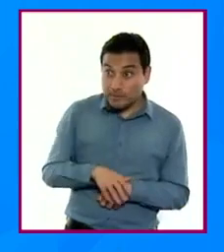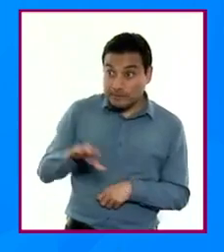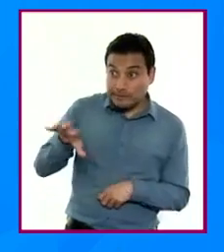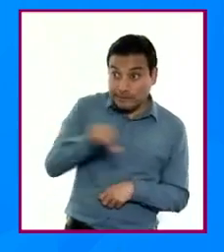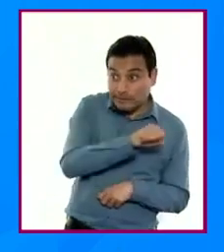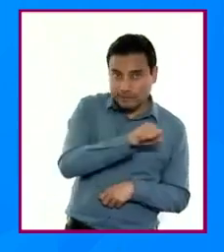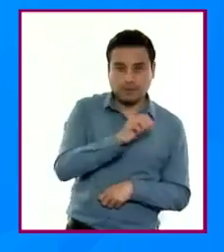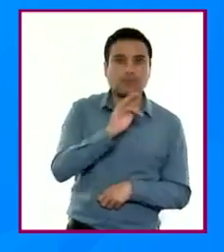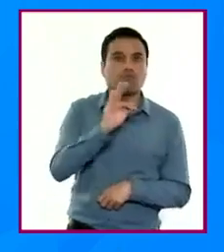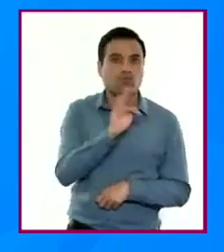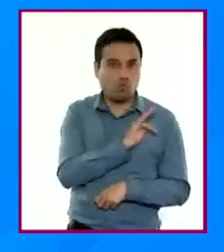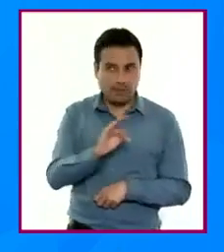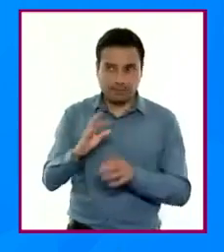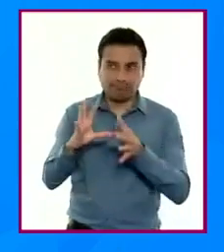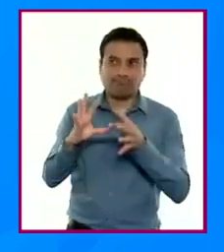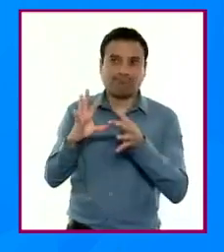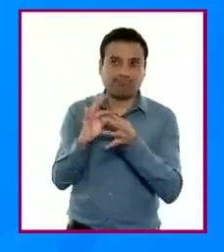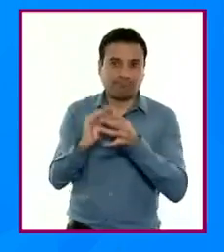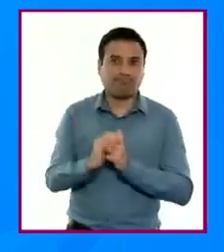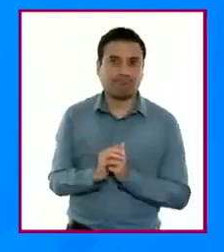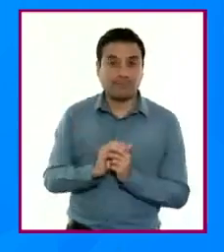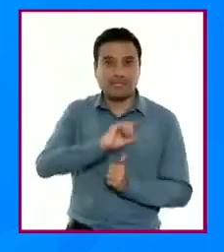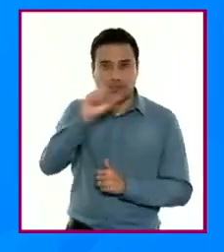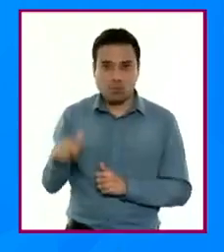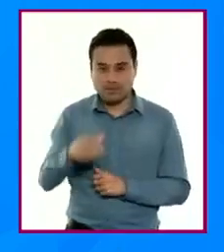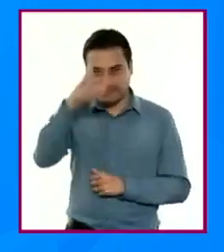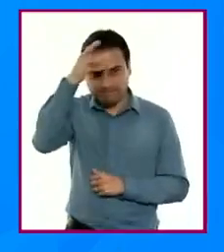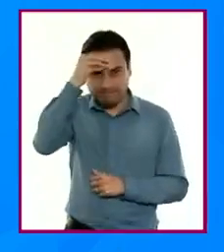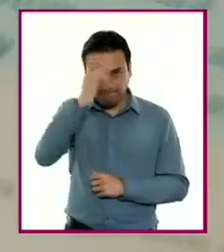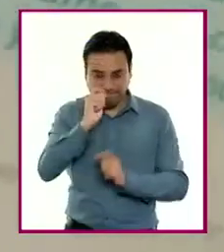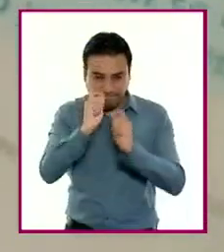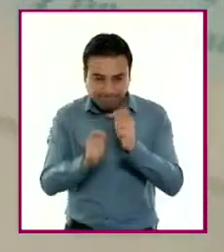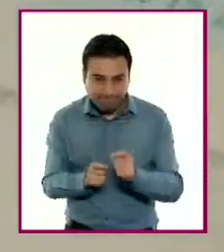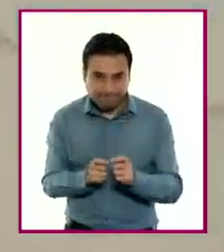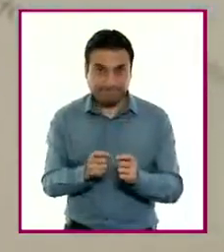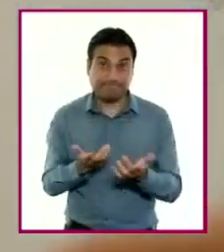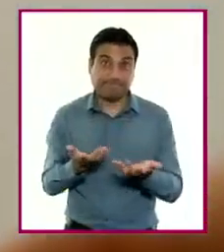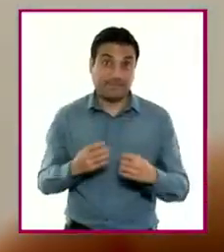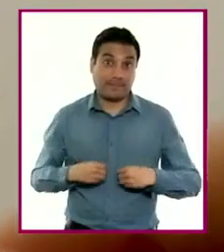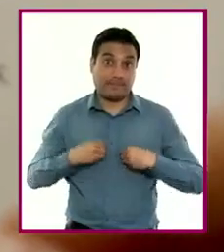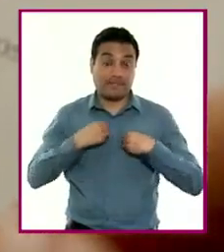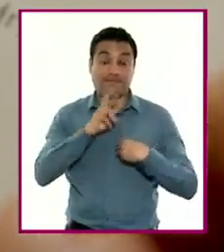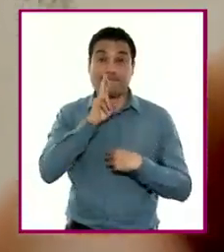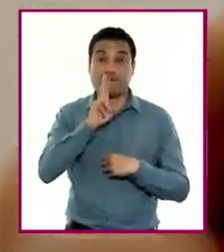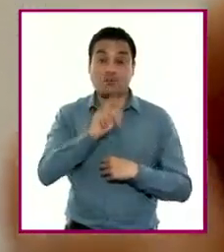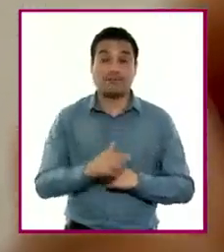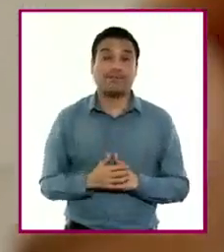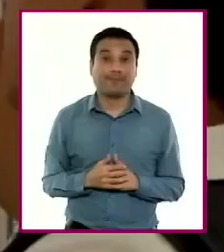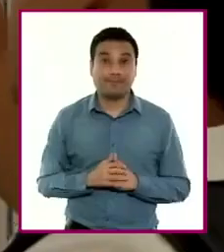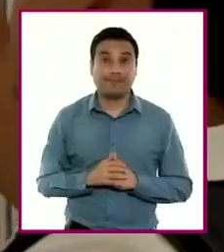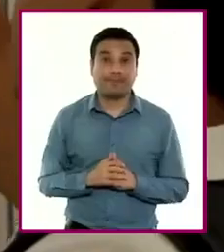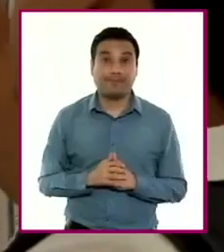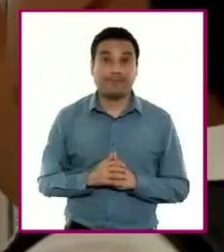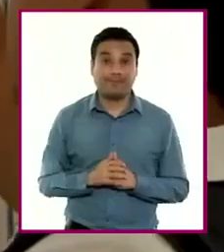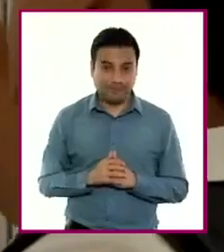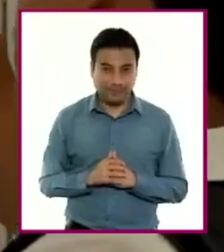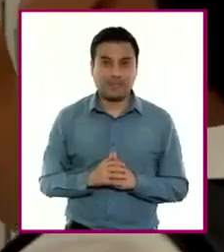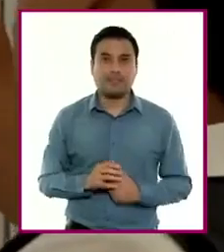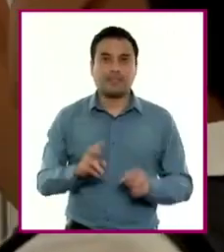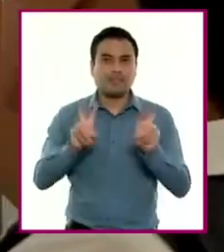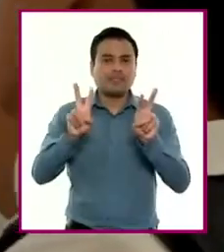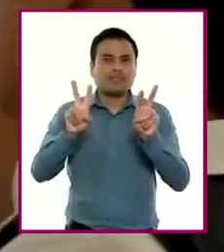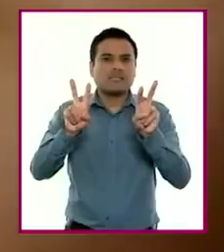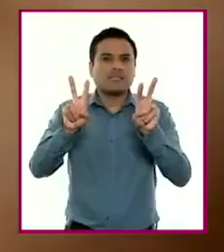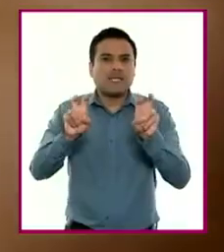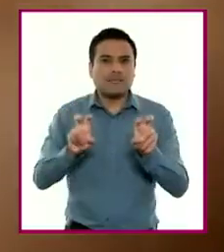de manera que su solución les aporte recursos para su vida personal y social. Para ello, es indispensable que el tratamiento de